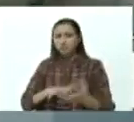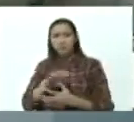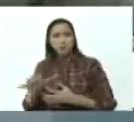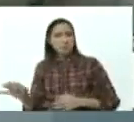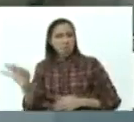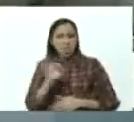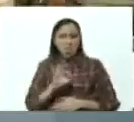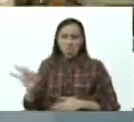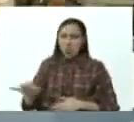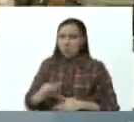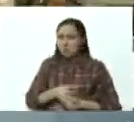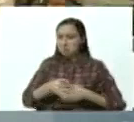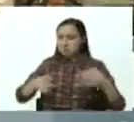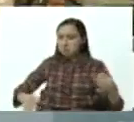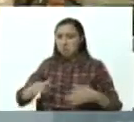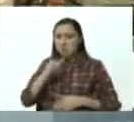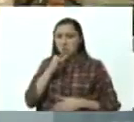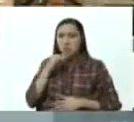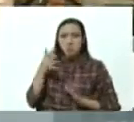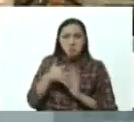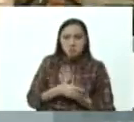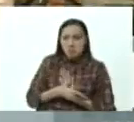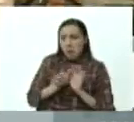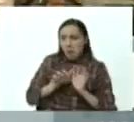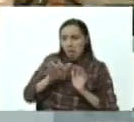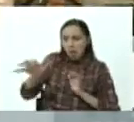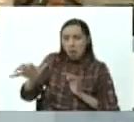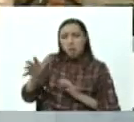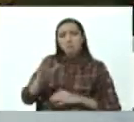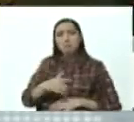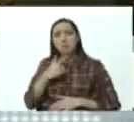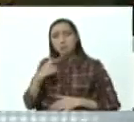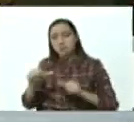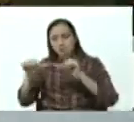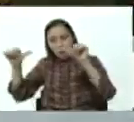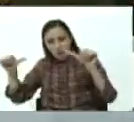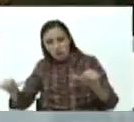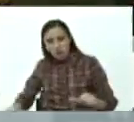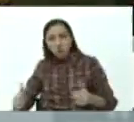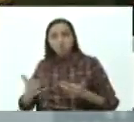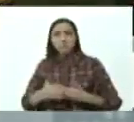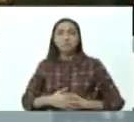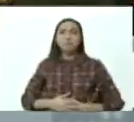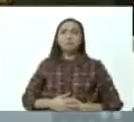elaborar un informe y por unanimidad decir este sistema automatizado es